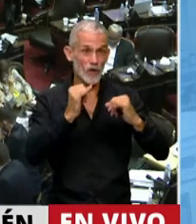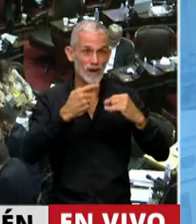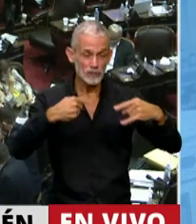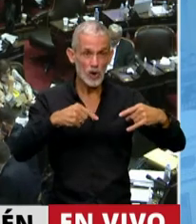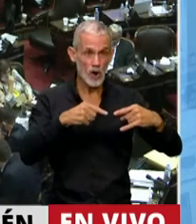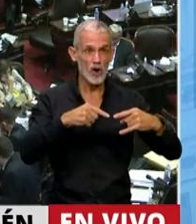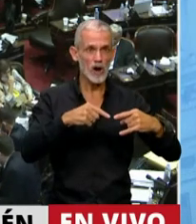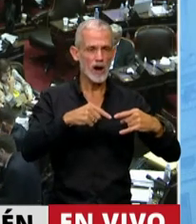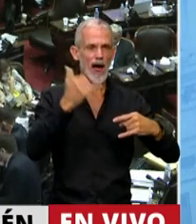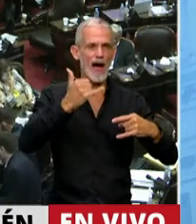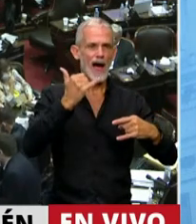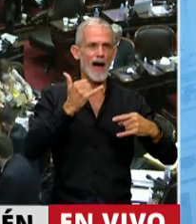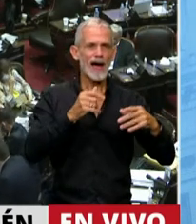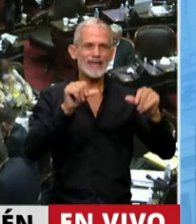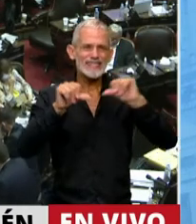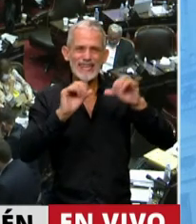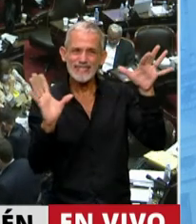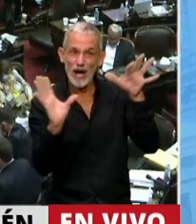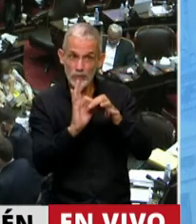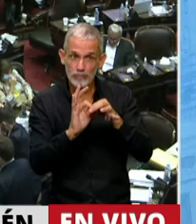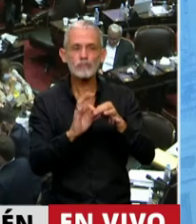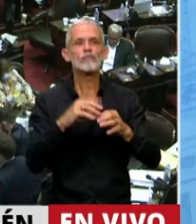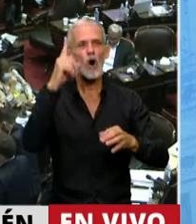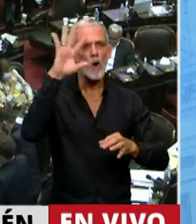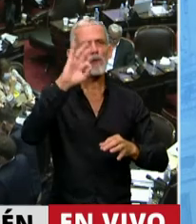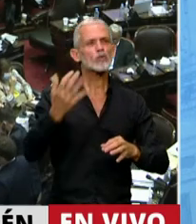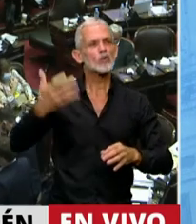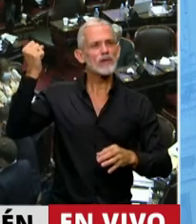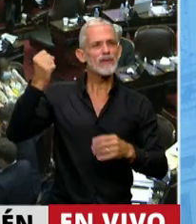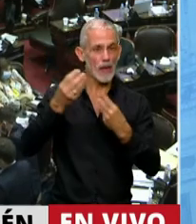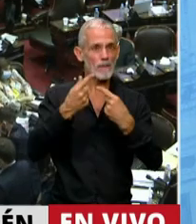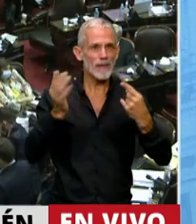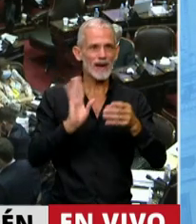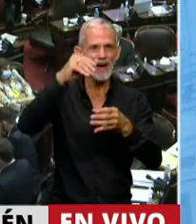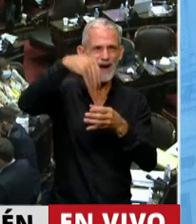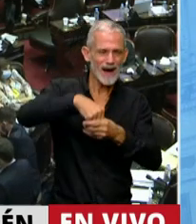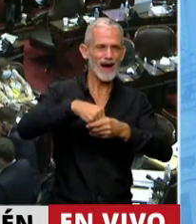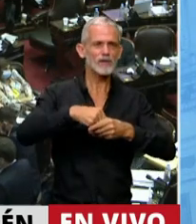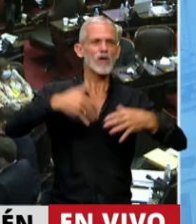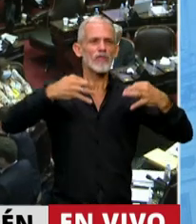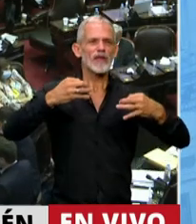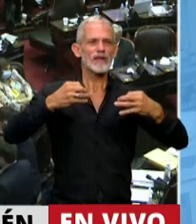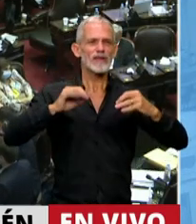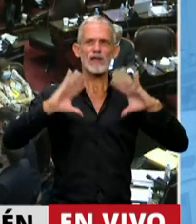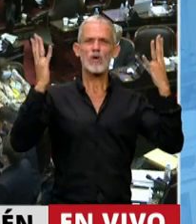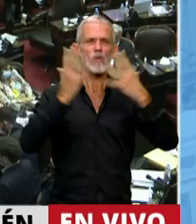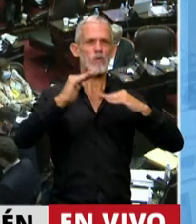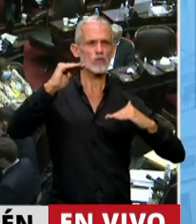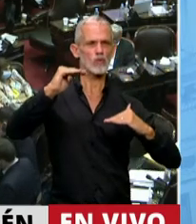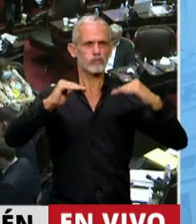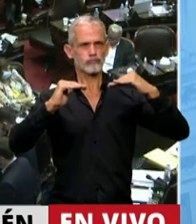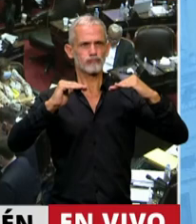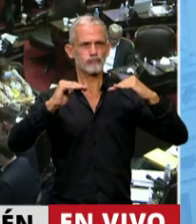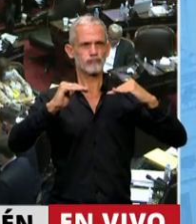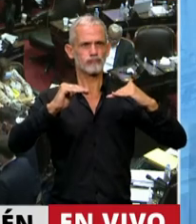aplicada a la ciencia es una oportunidad única para insertarnos con dignidad en el plano internacional.